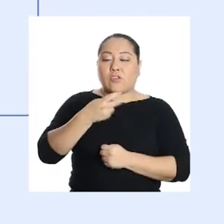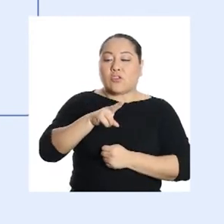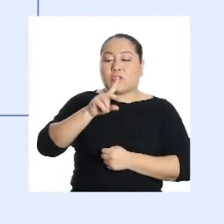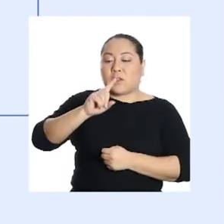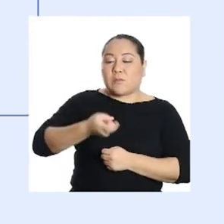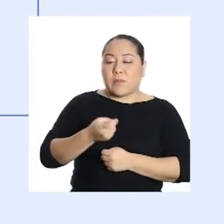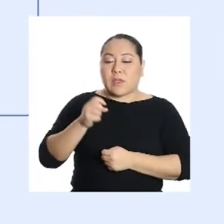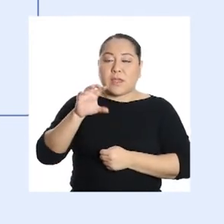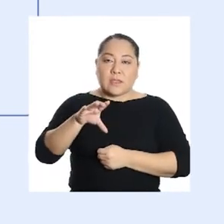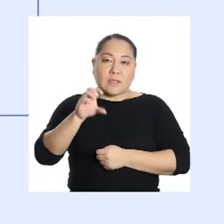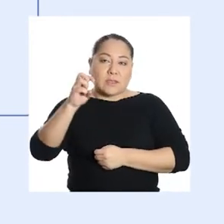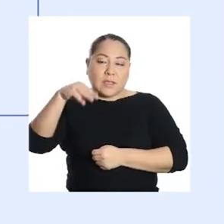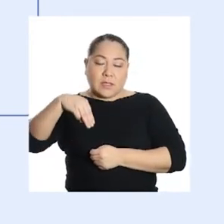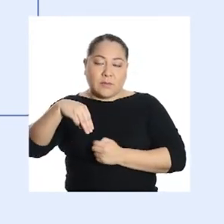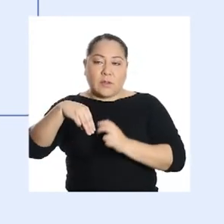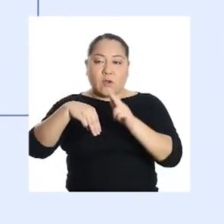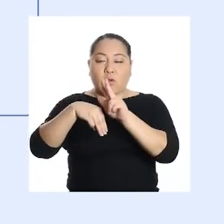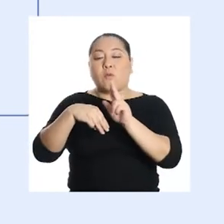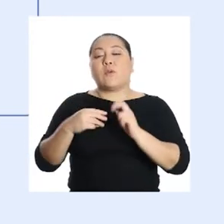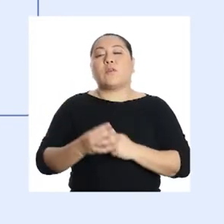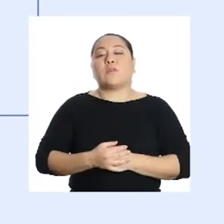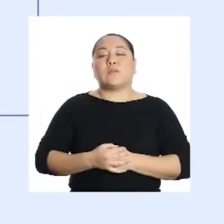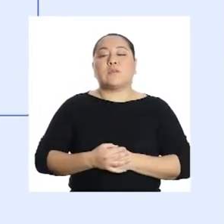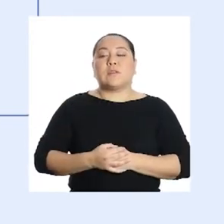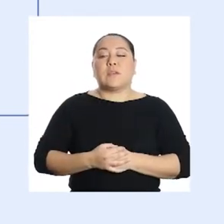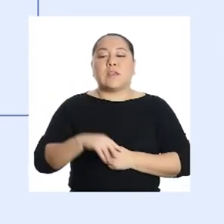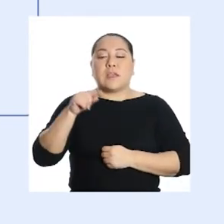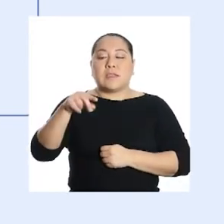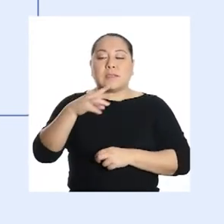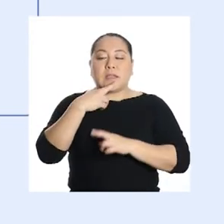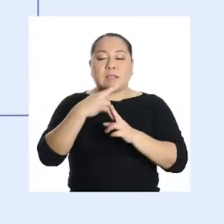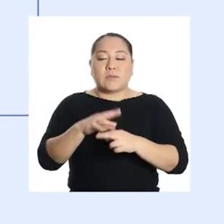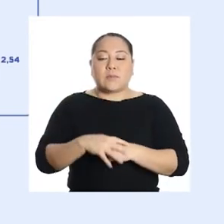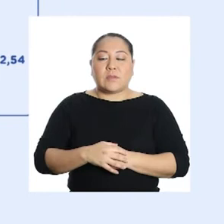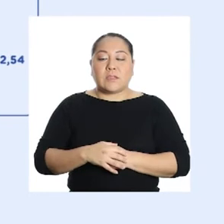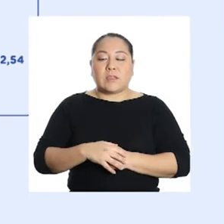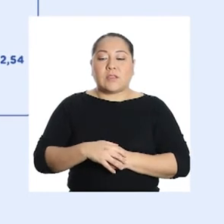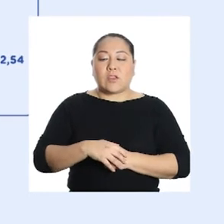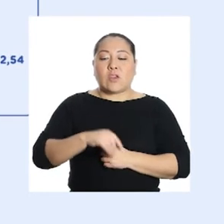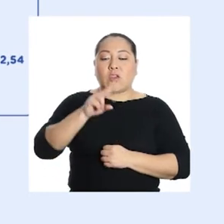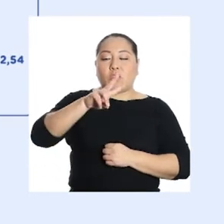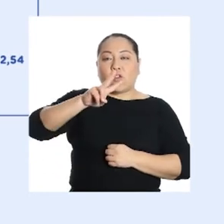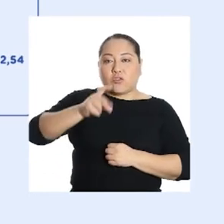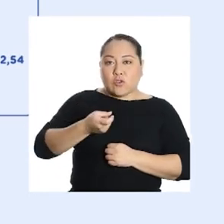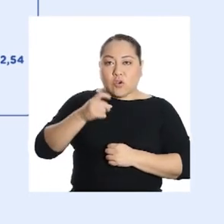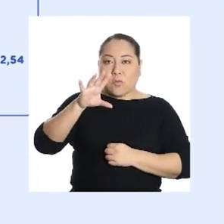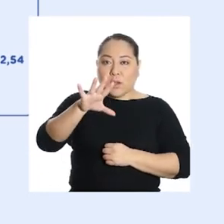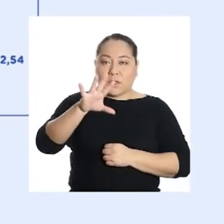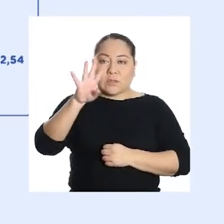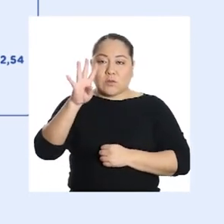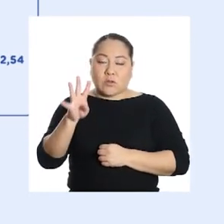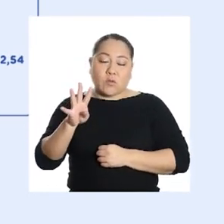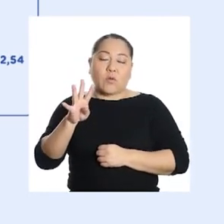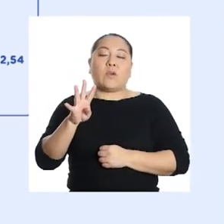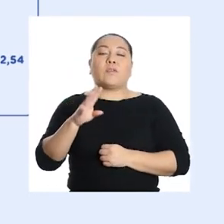entre 12,000 centímetros cúbicos, lo cual resulta 2